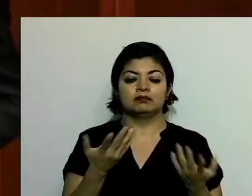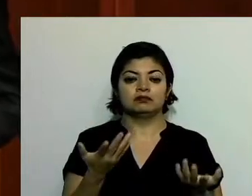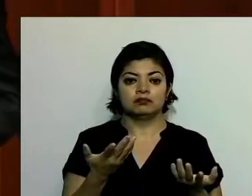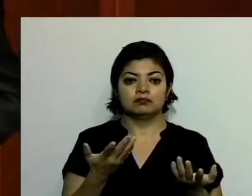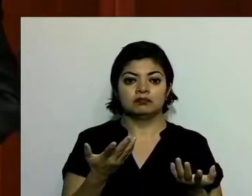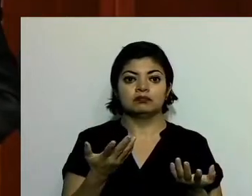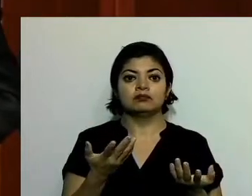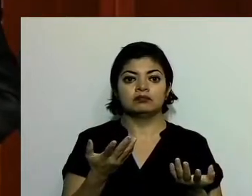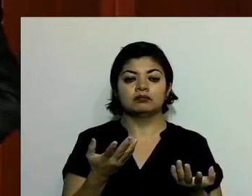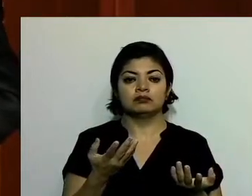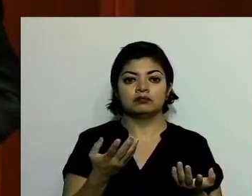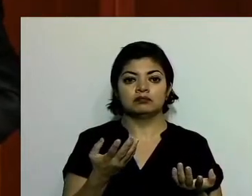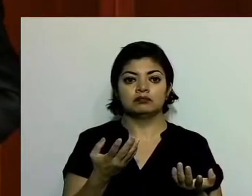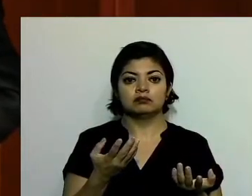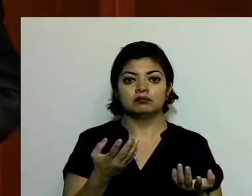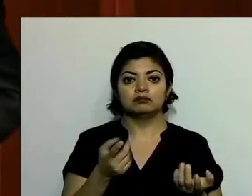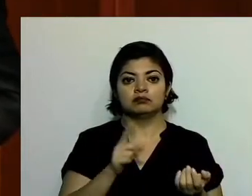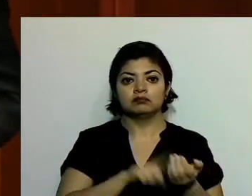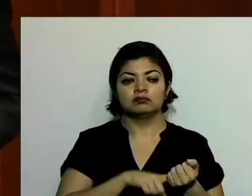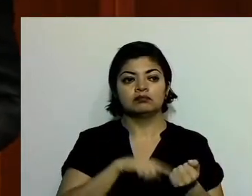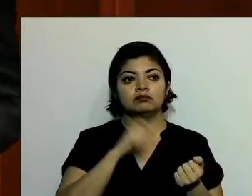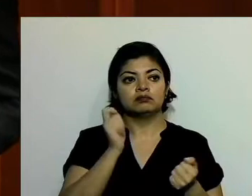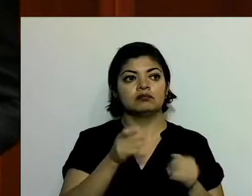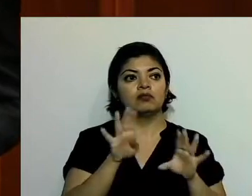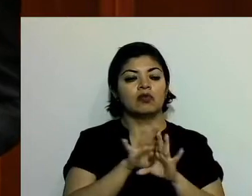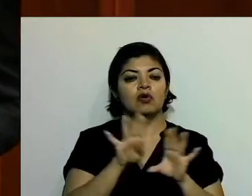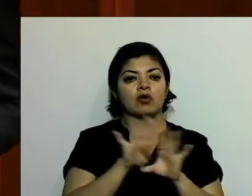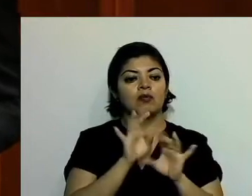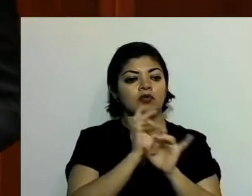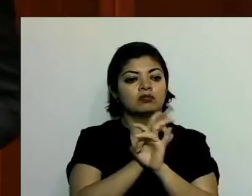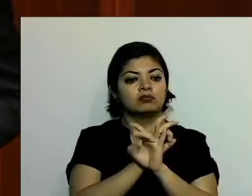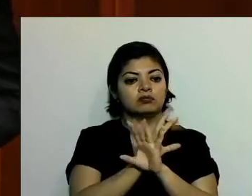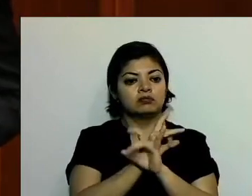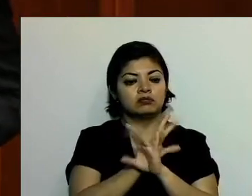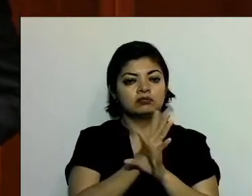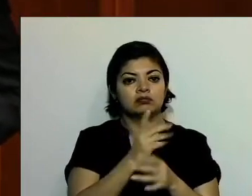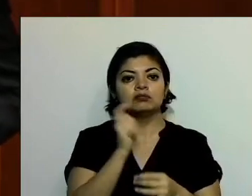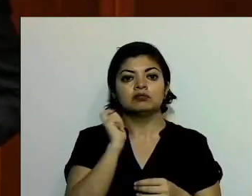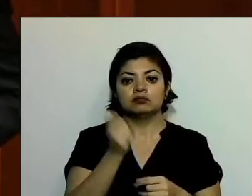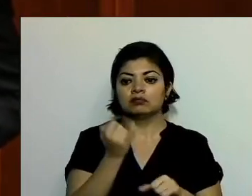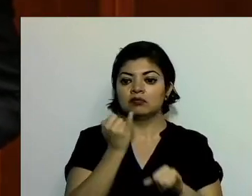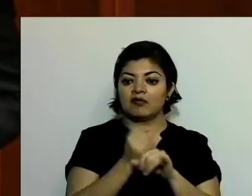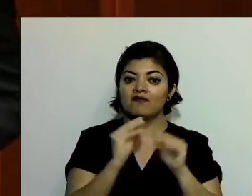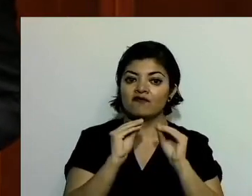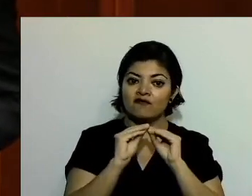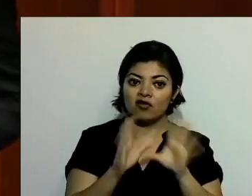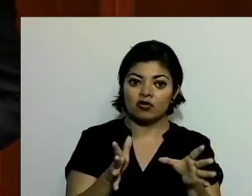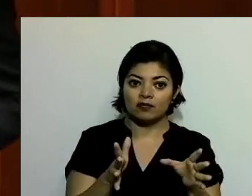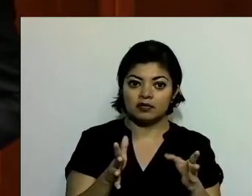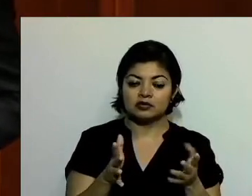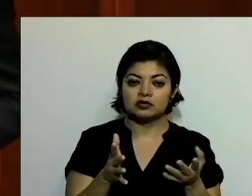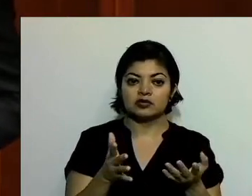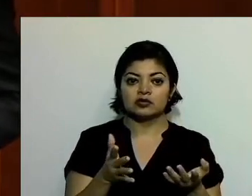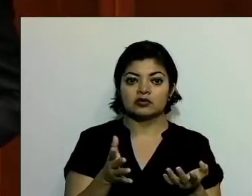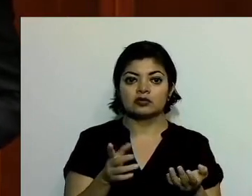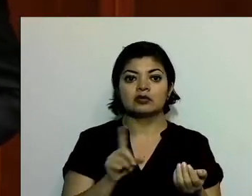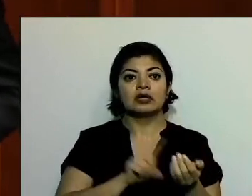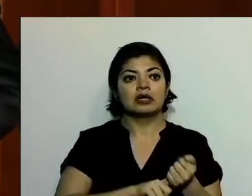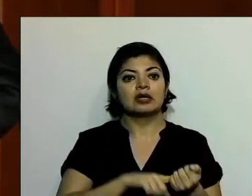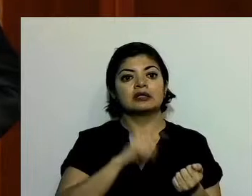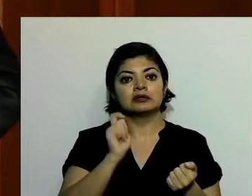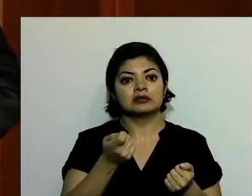la retroalimentación, por la información, por la